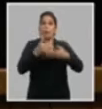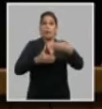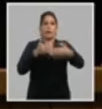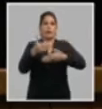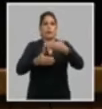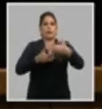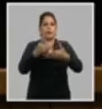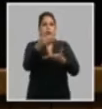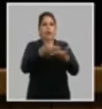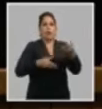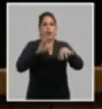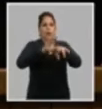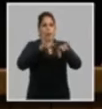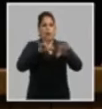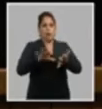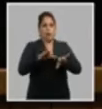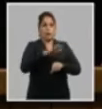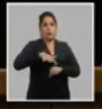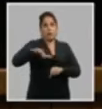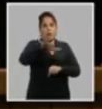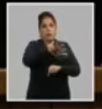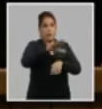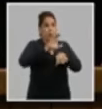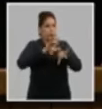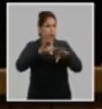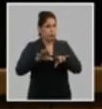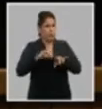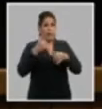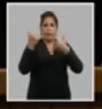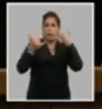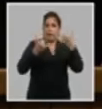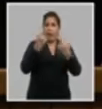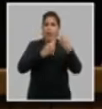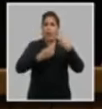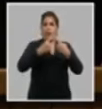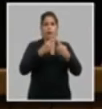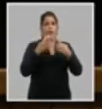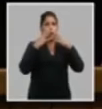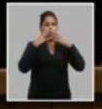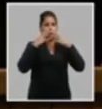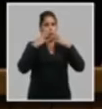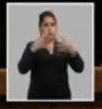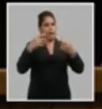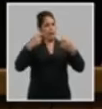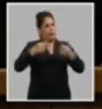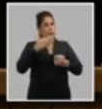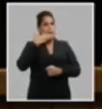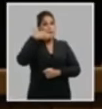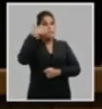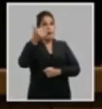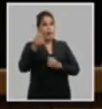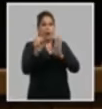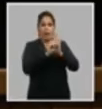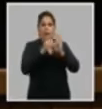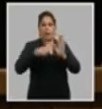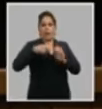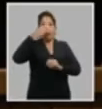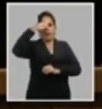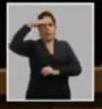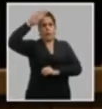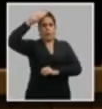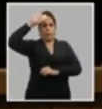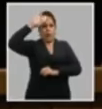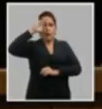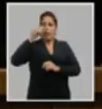procesos de informatización de nuestra sociedad constituyan una herramienta a favor de la identidad nacional